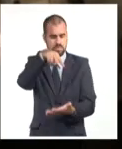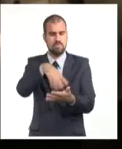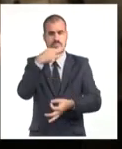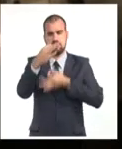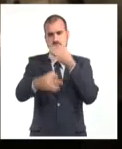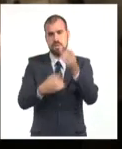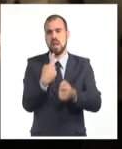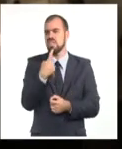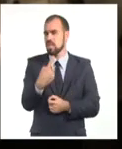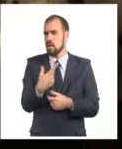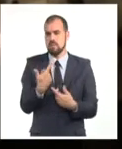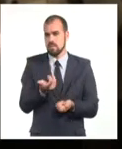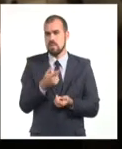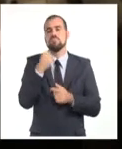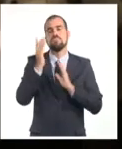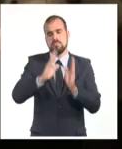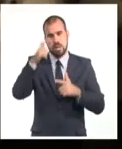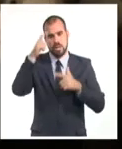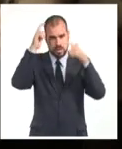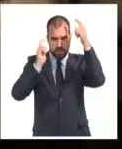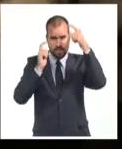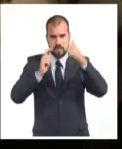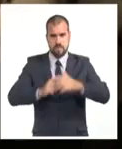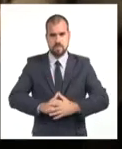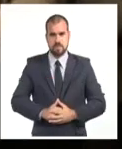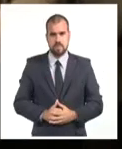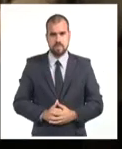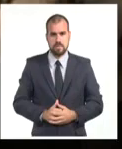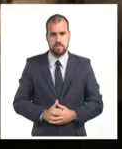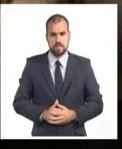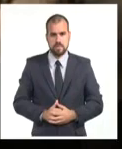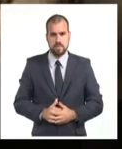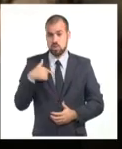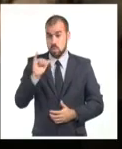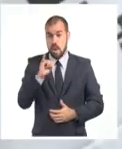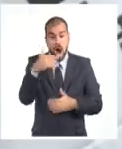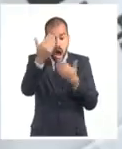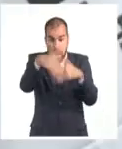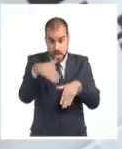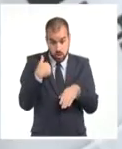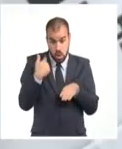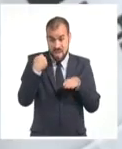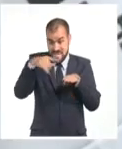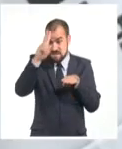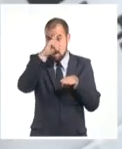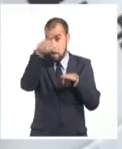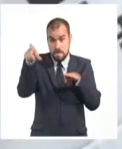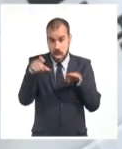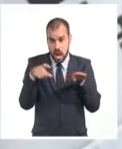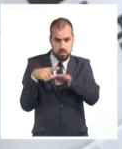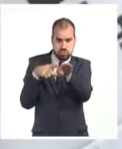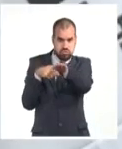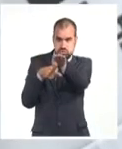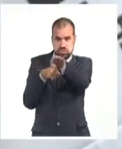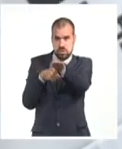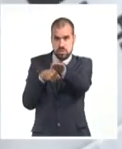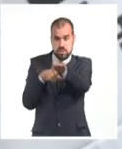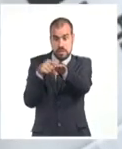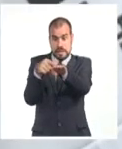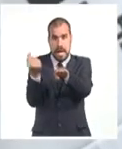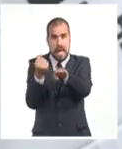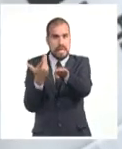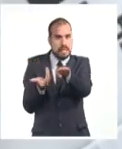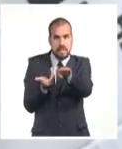de la muerte del comandante Chávez. que yo estaba en plena calle de Caracas, metida en un carro, tratando de llegar